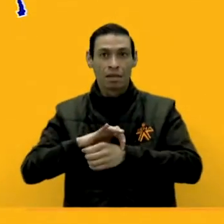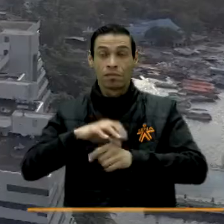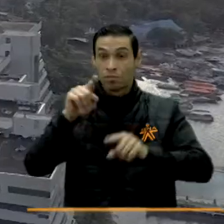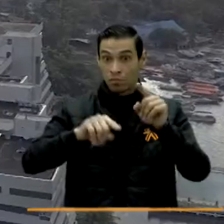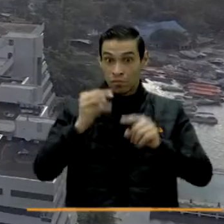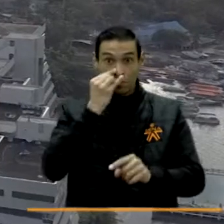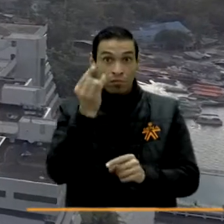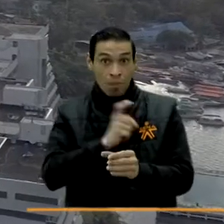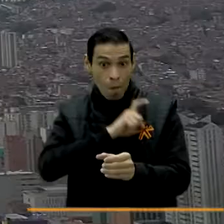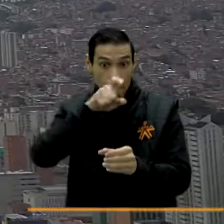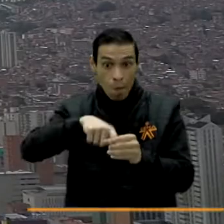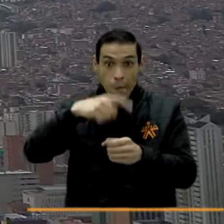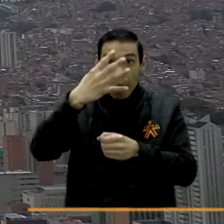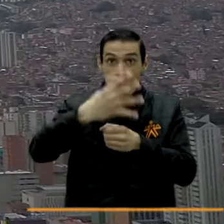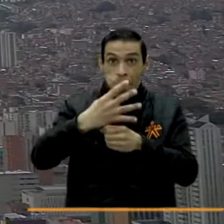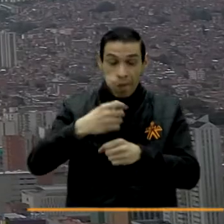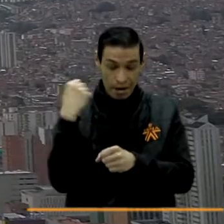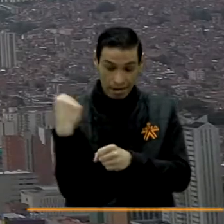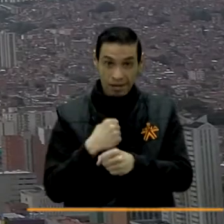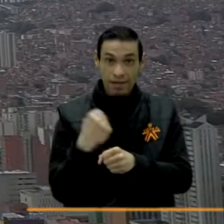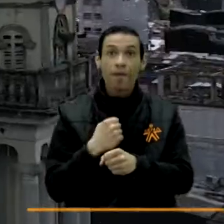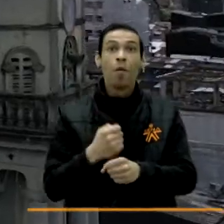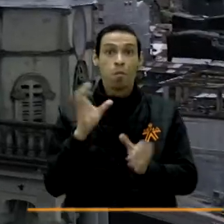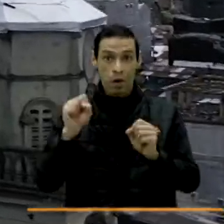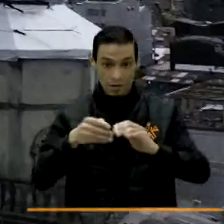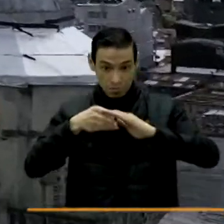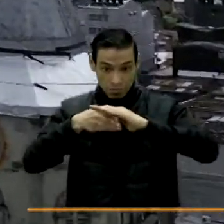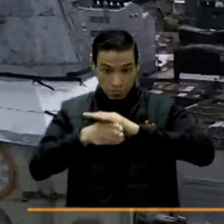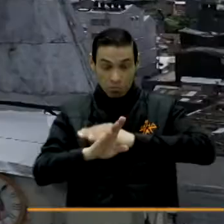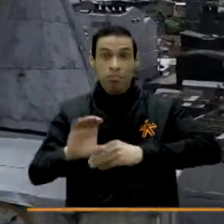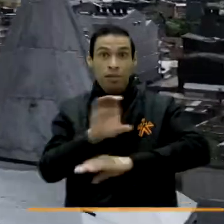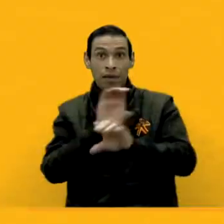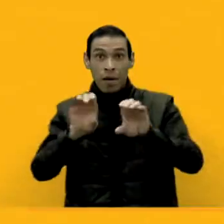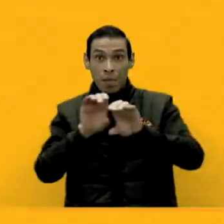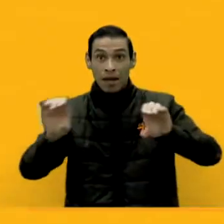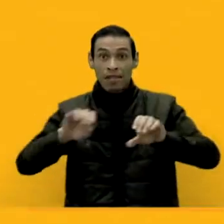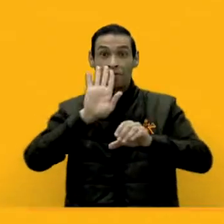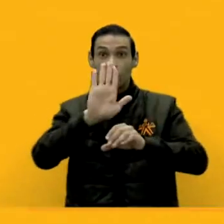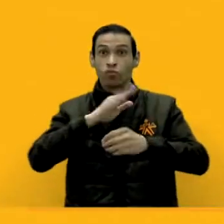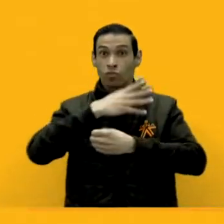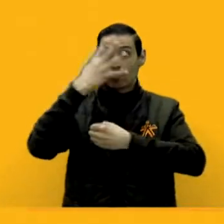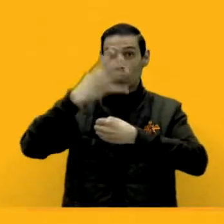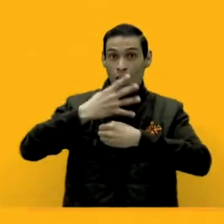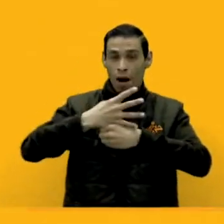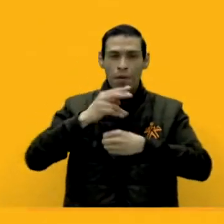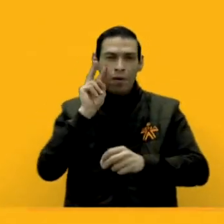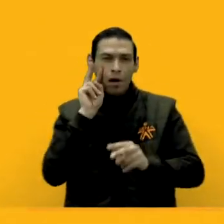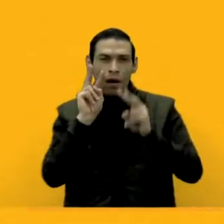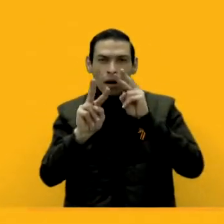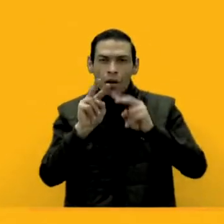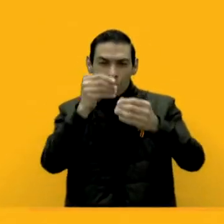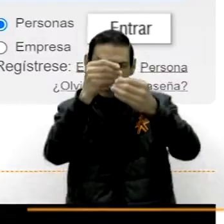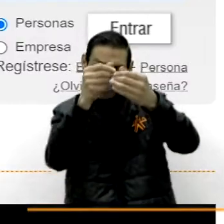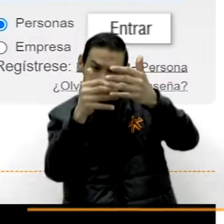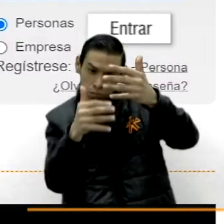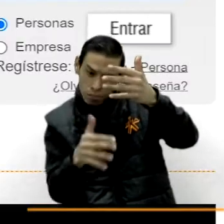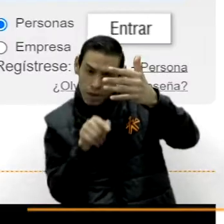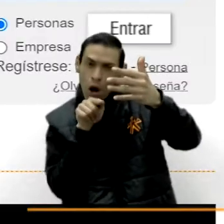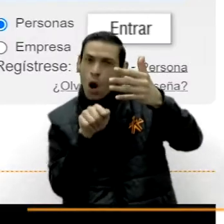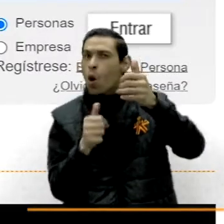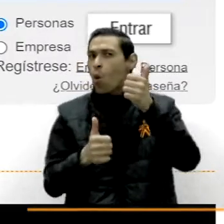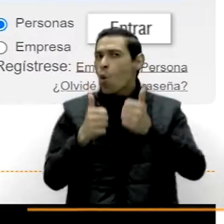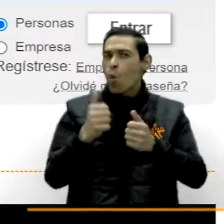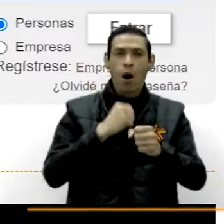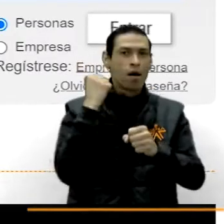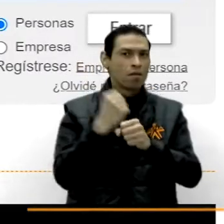médicos. Las personas interesadas en acceder a estas ofertas pueden ingresar a ape.sena.edu.co y consultar